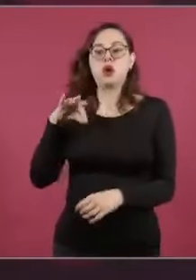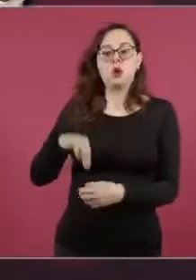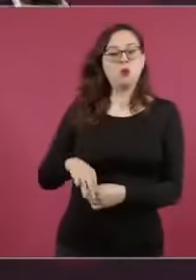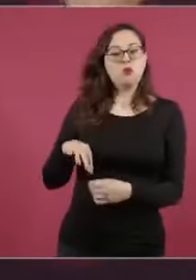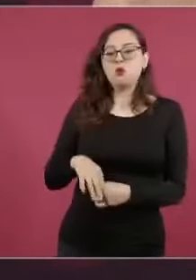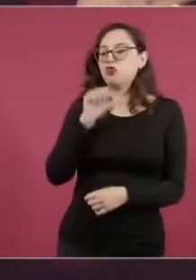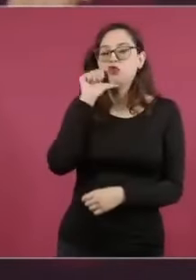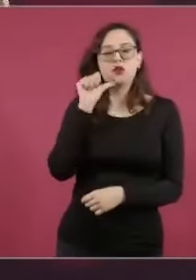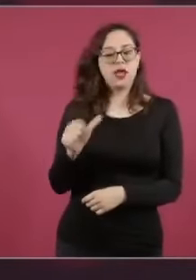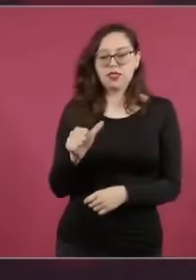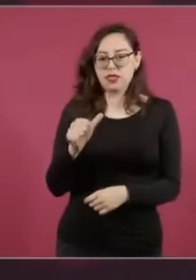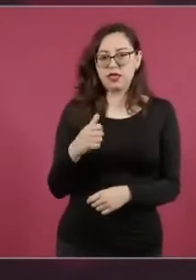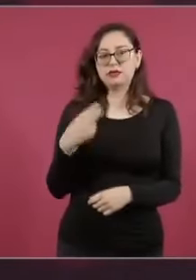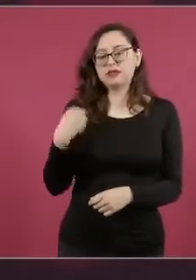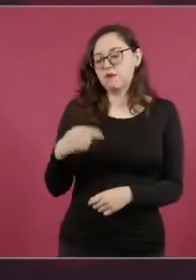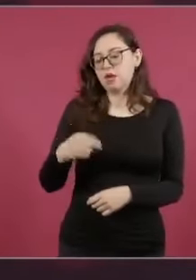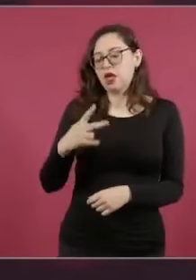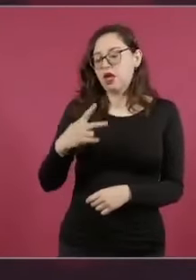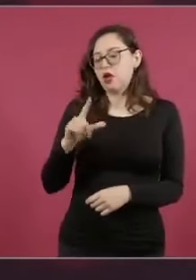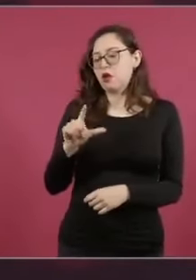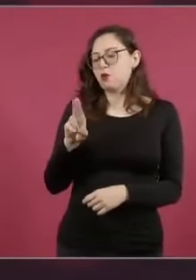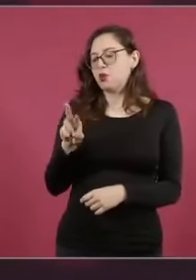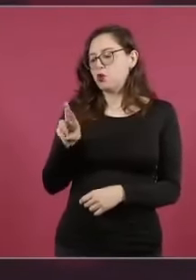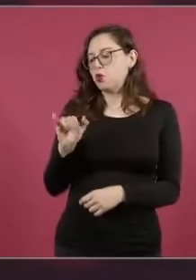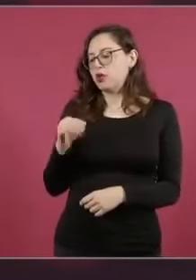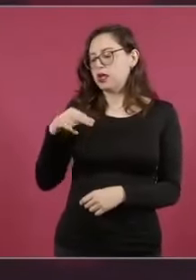convenía se aplicaba la ley